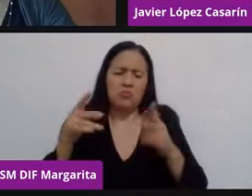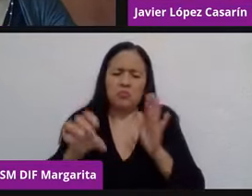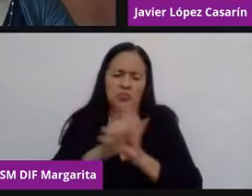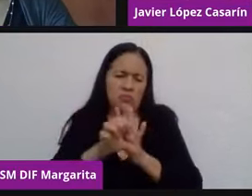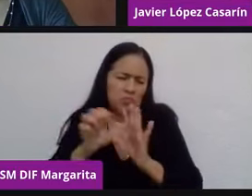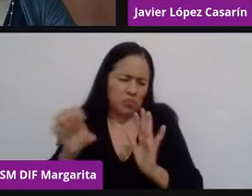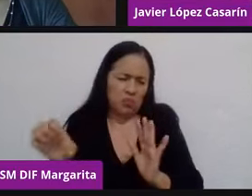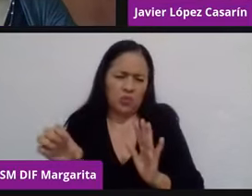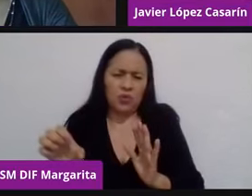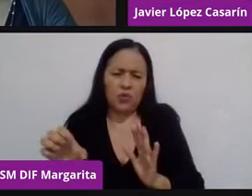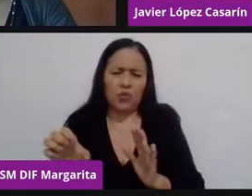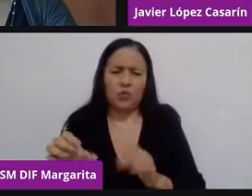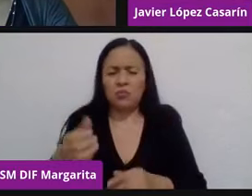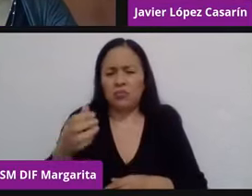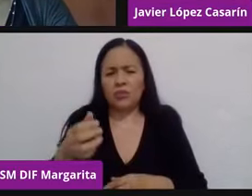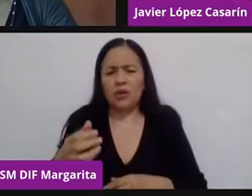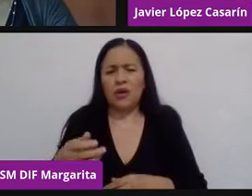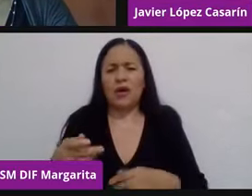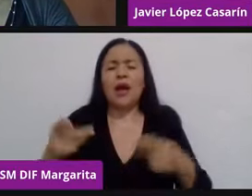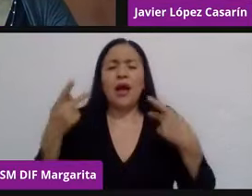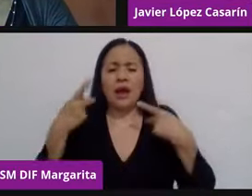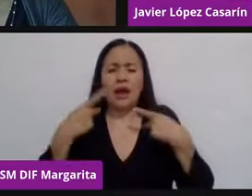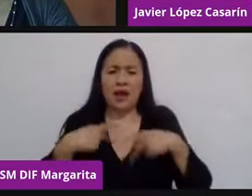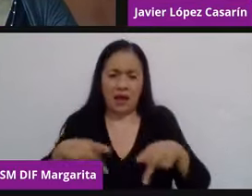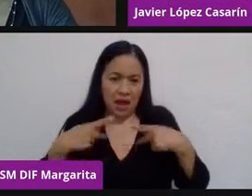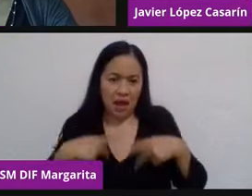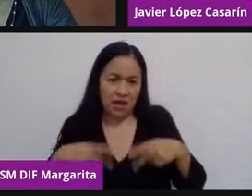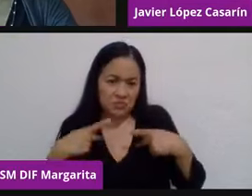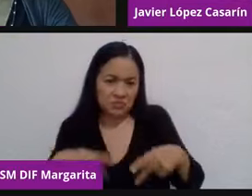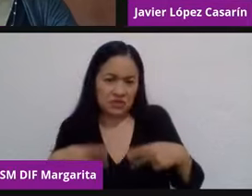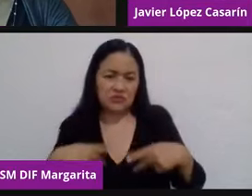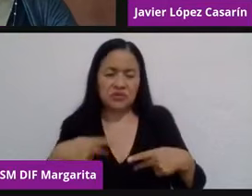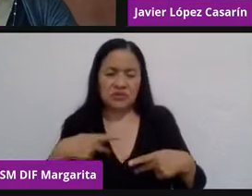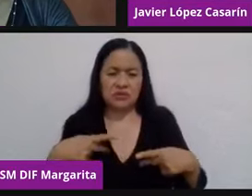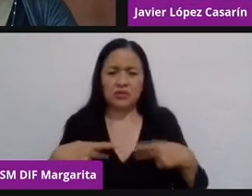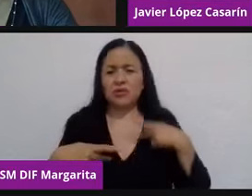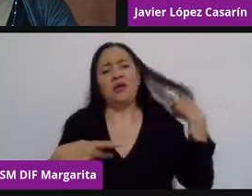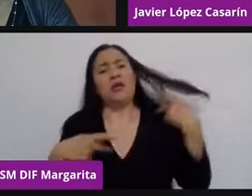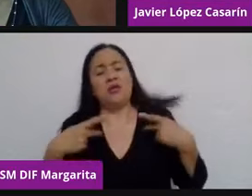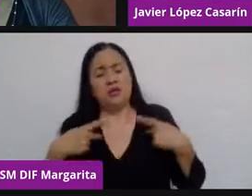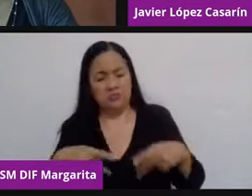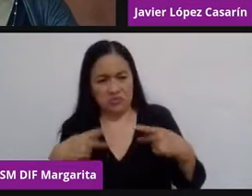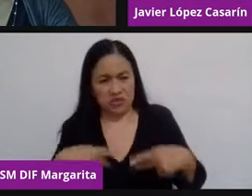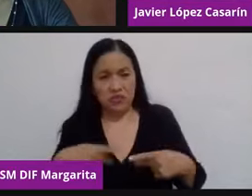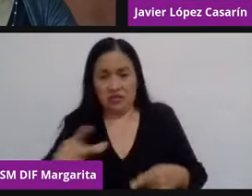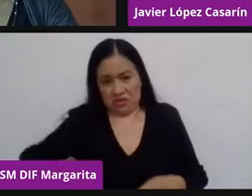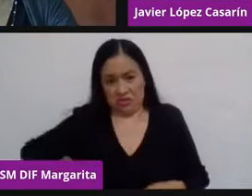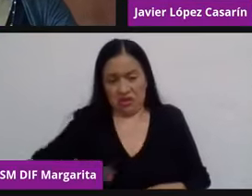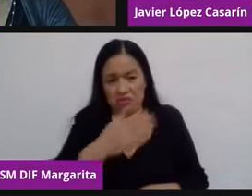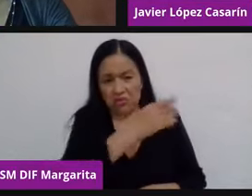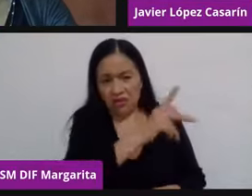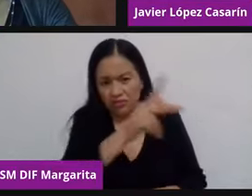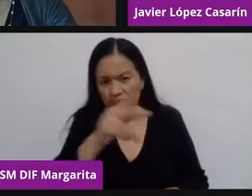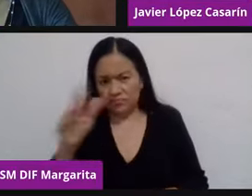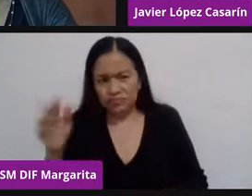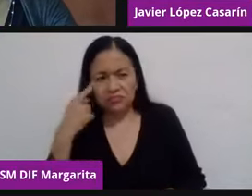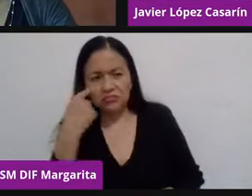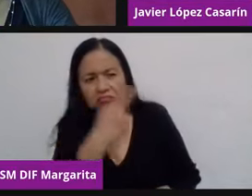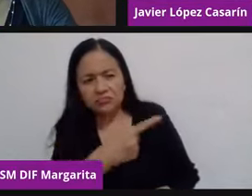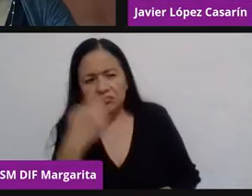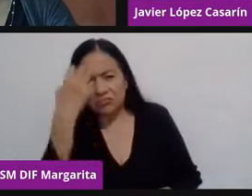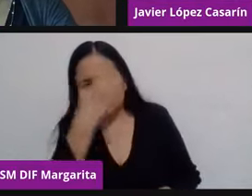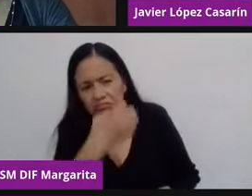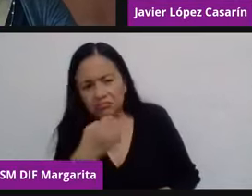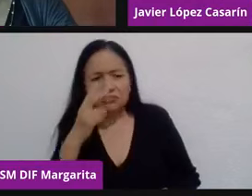actores, a los diferentes candidatos y sus diferentes, pueden